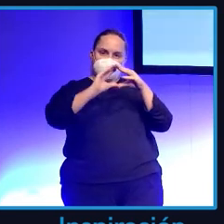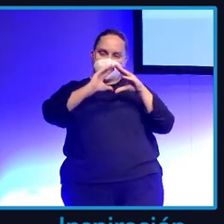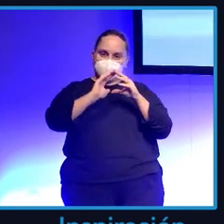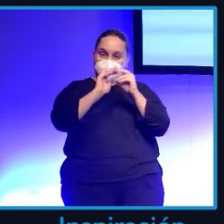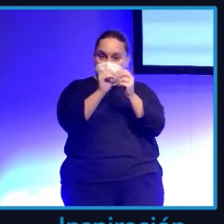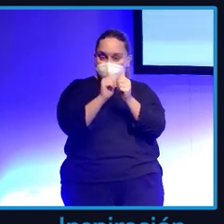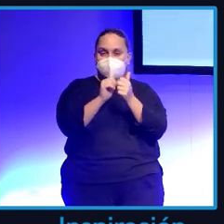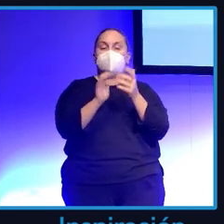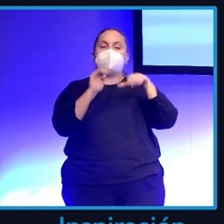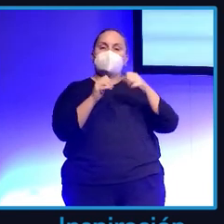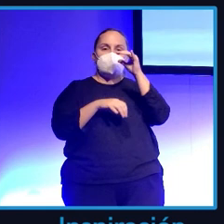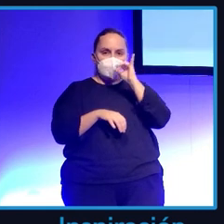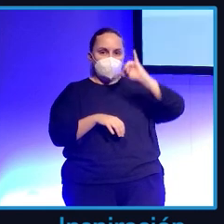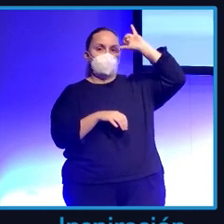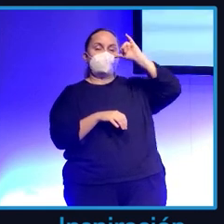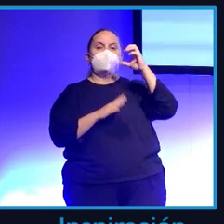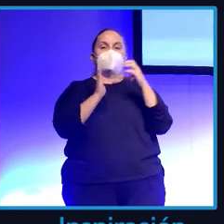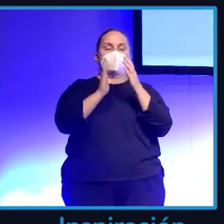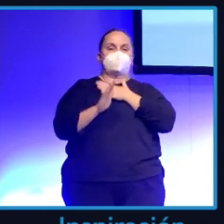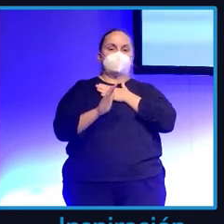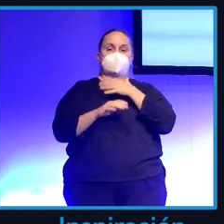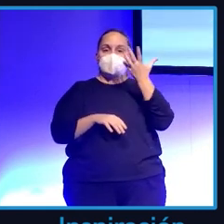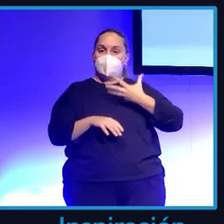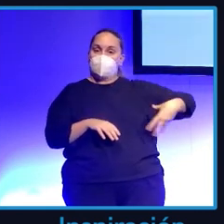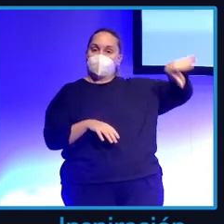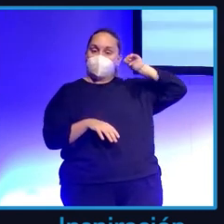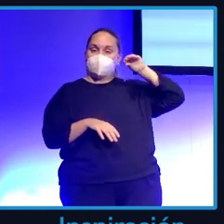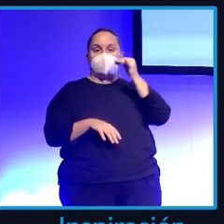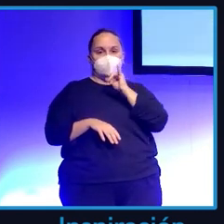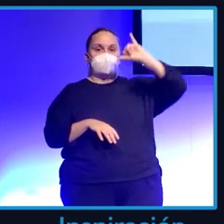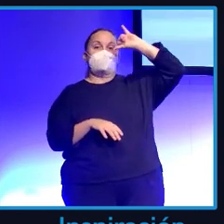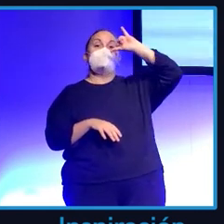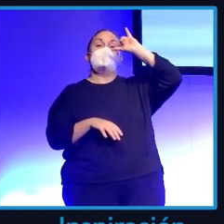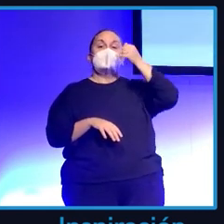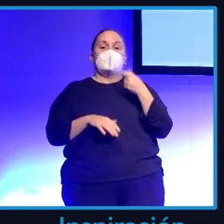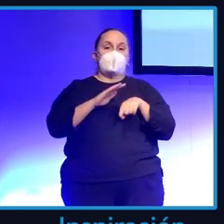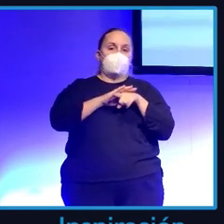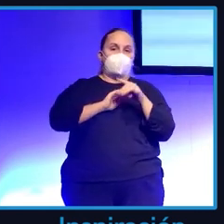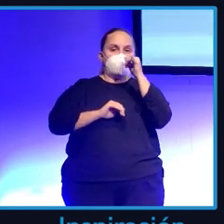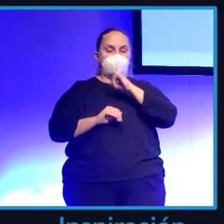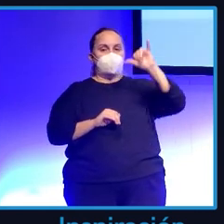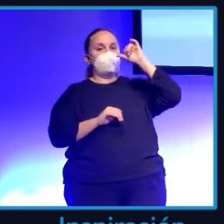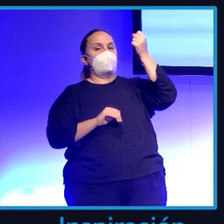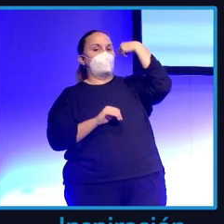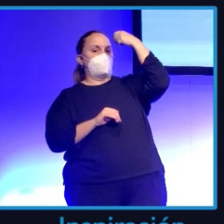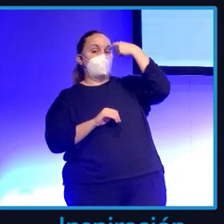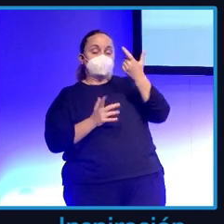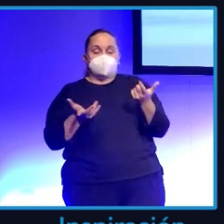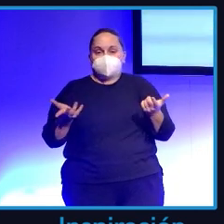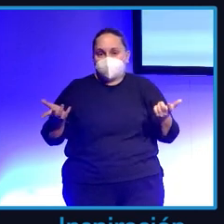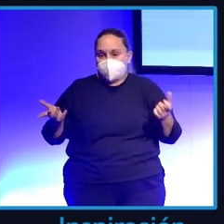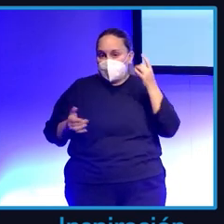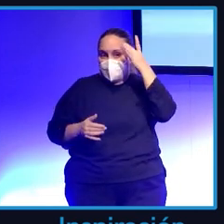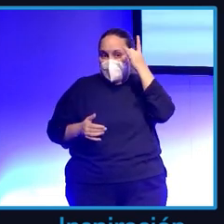botijo con nuestro logo, con el zorri. Un zorri botijo para beber de la colilla del zorro. Es una tontería,